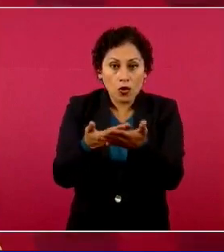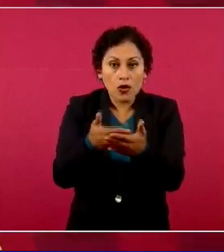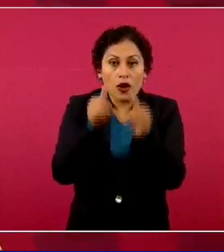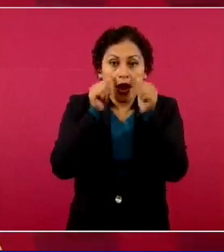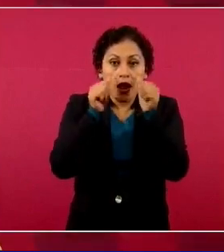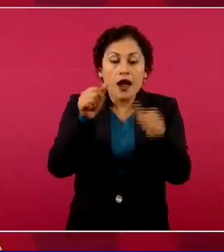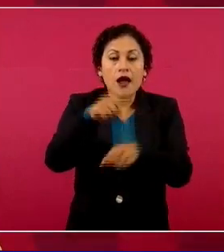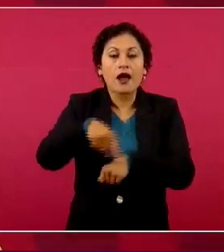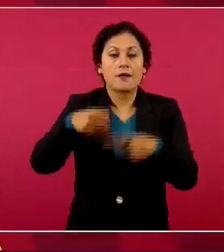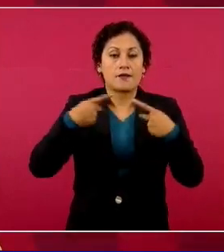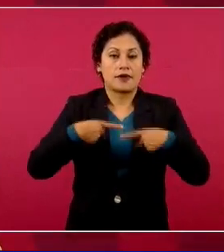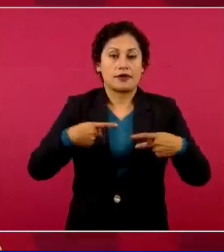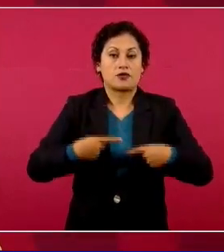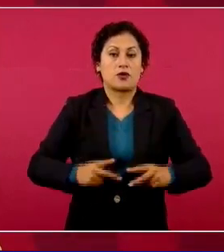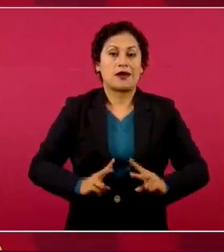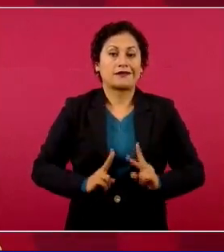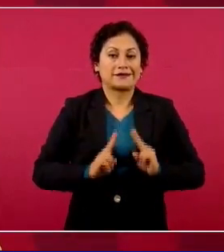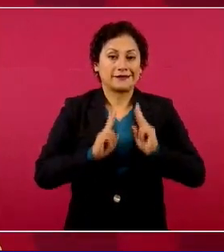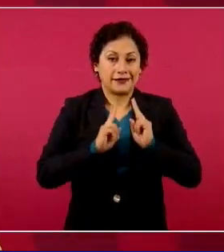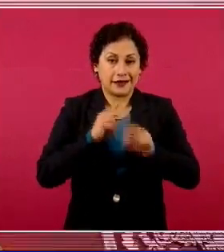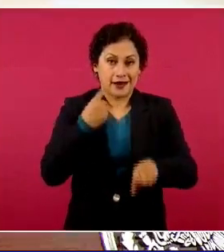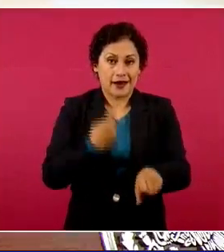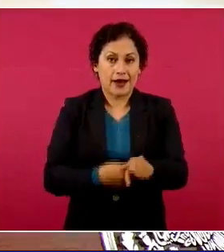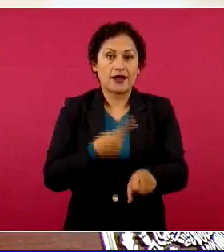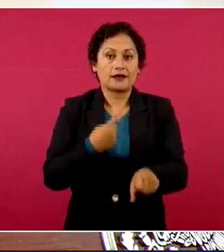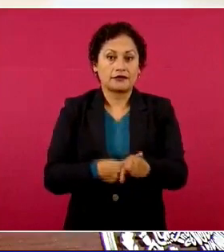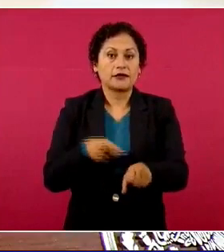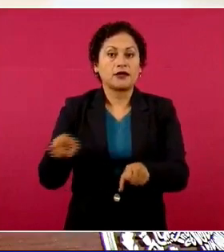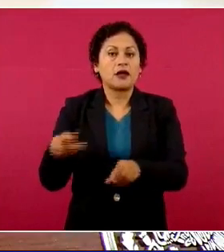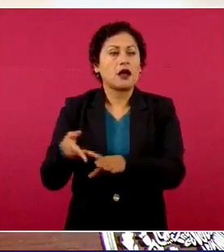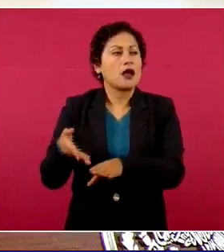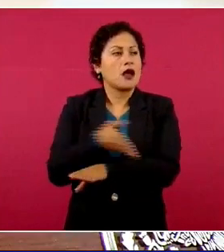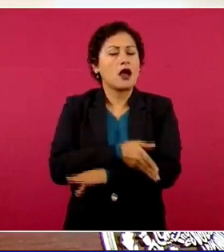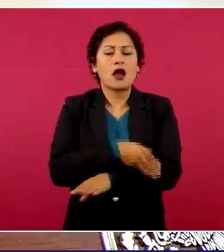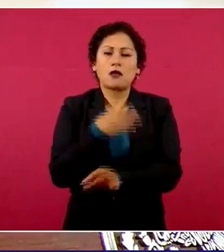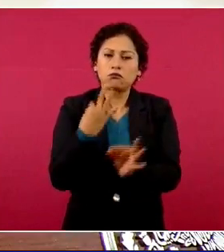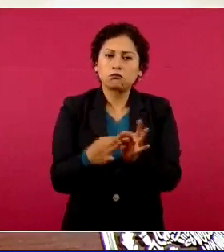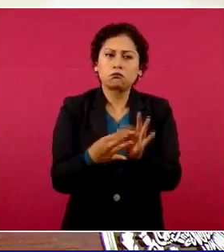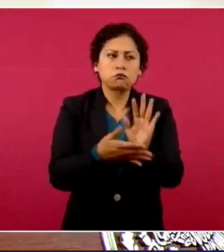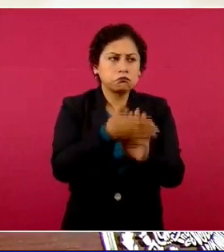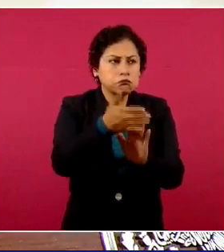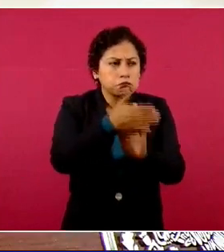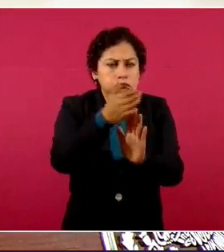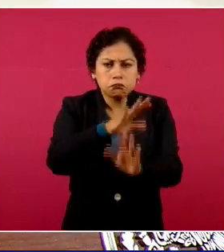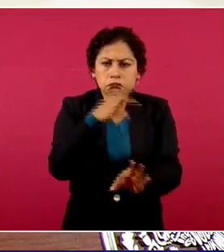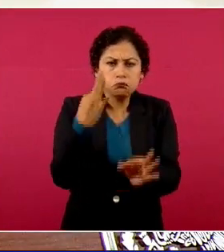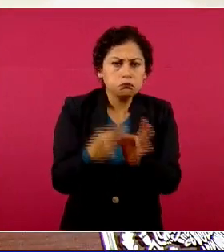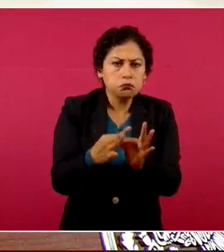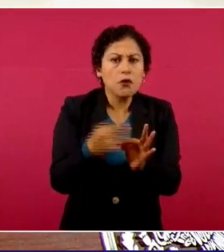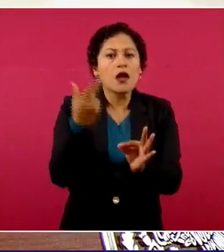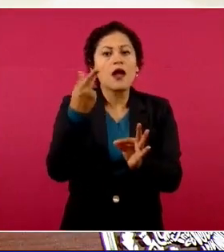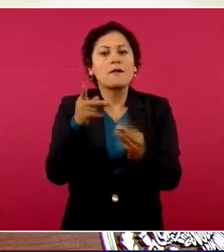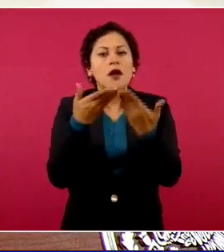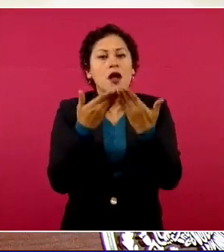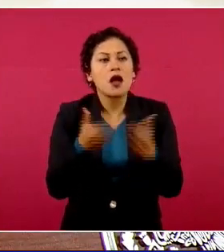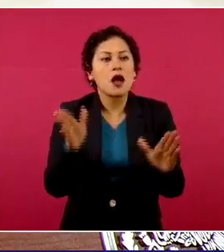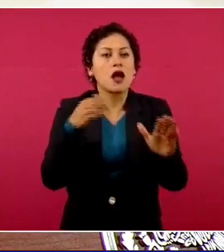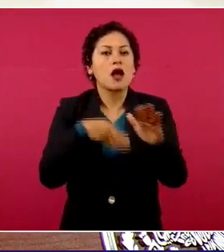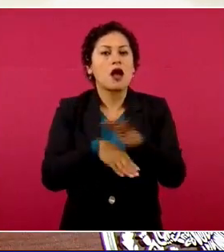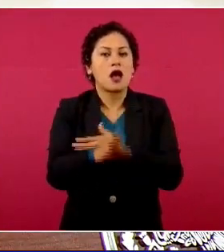cáncer que se construyó, se terminó y tampoco se había